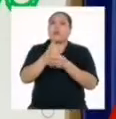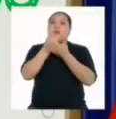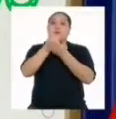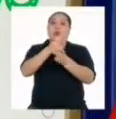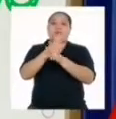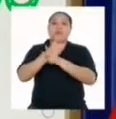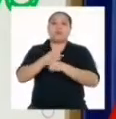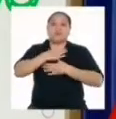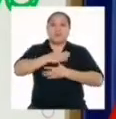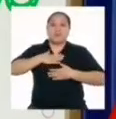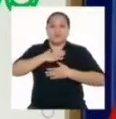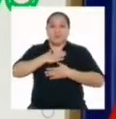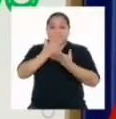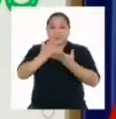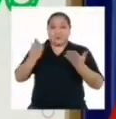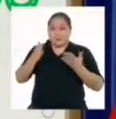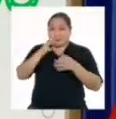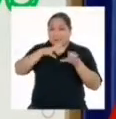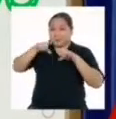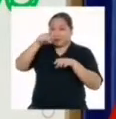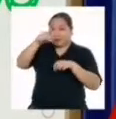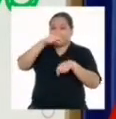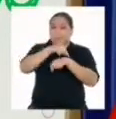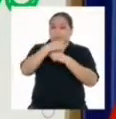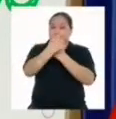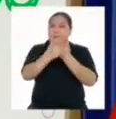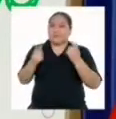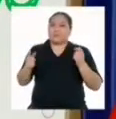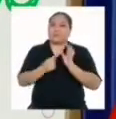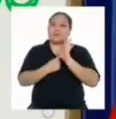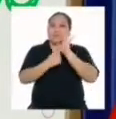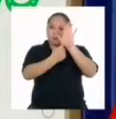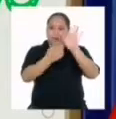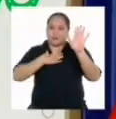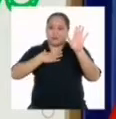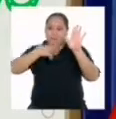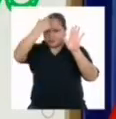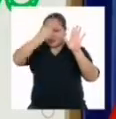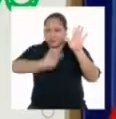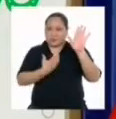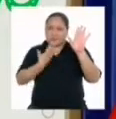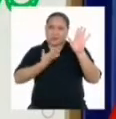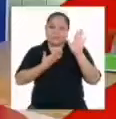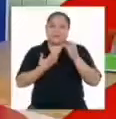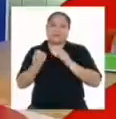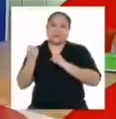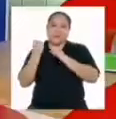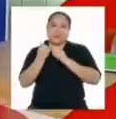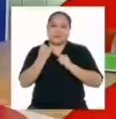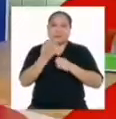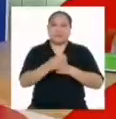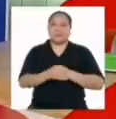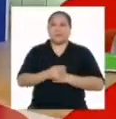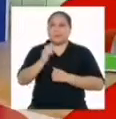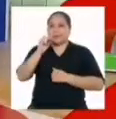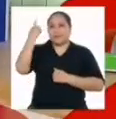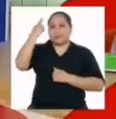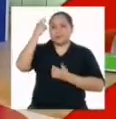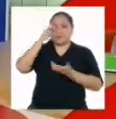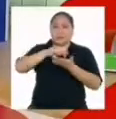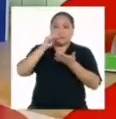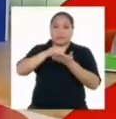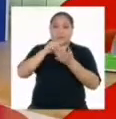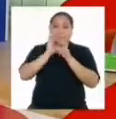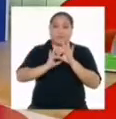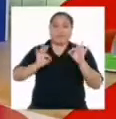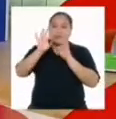Las actividades que realizamos durante nuestro tiempo libre nos permiten expresar nuestra personalidad y afianzarlo. Por eso lo más